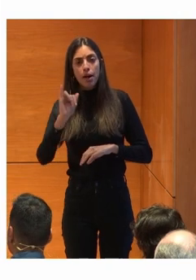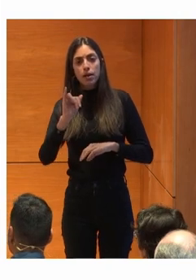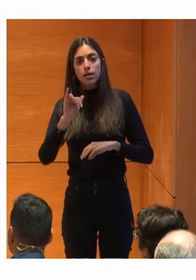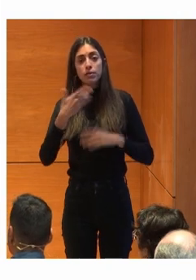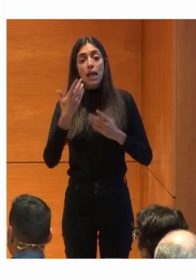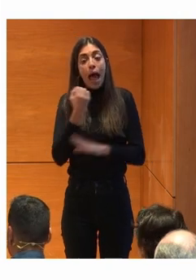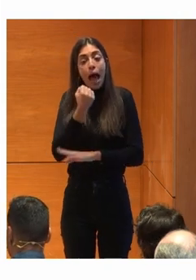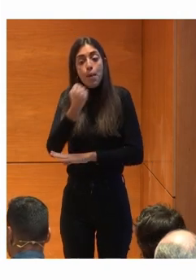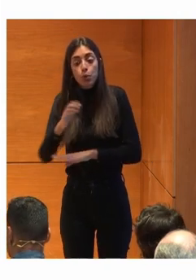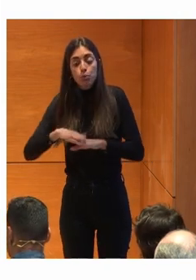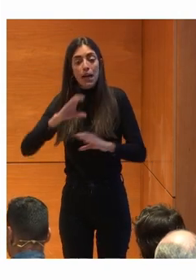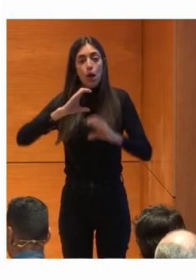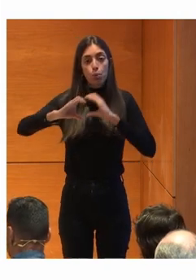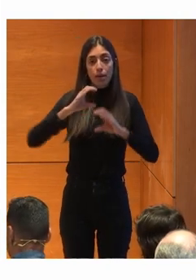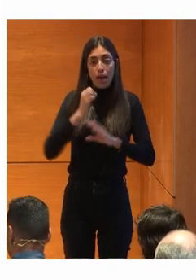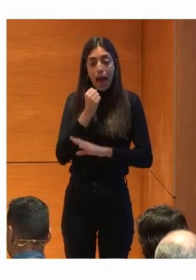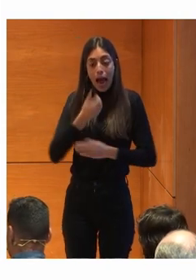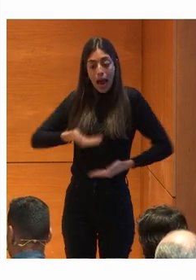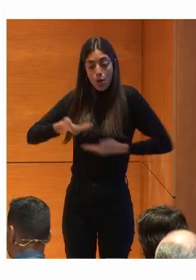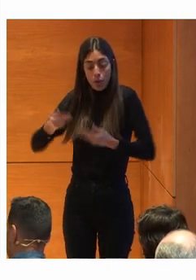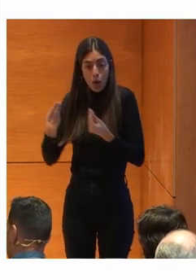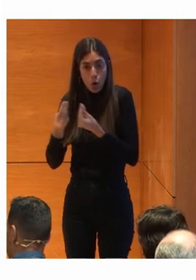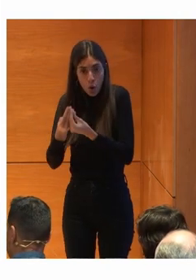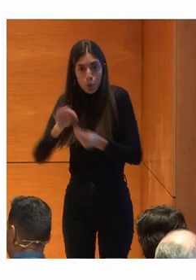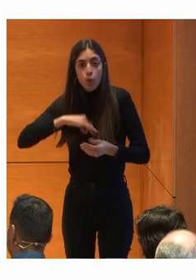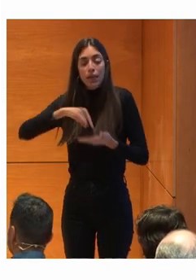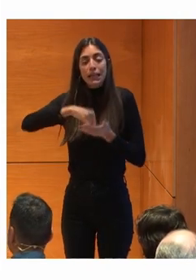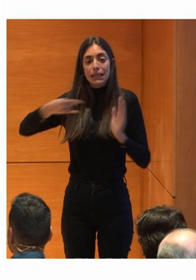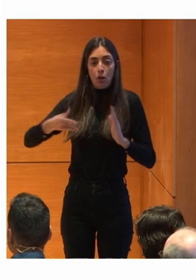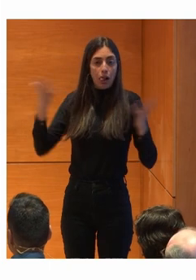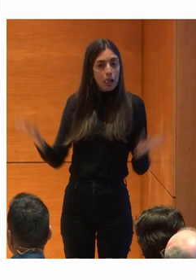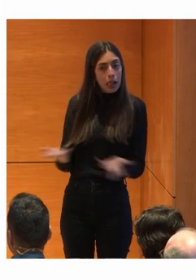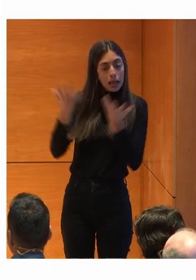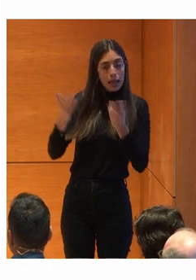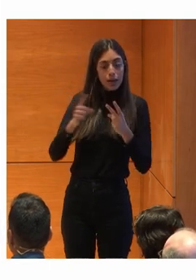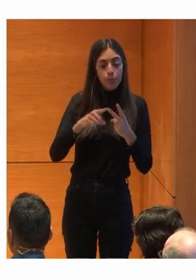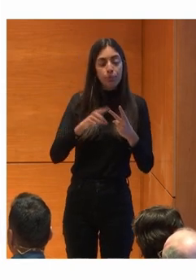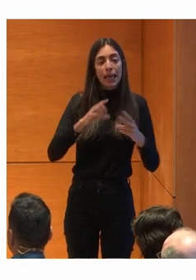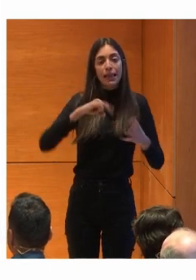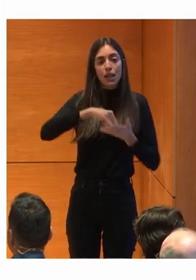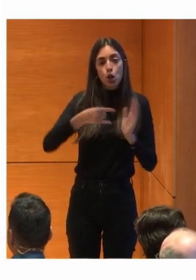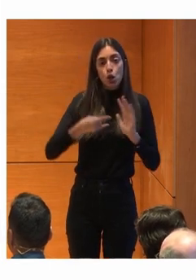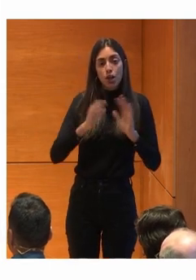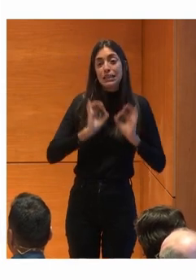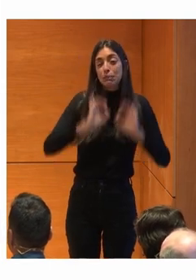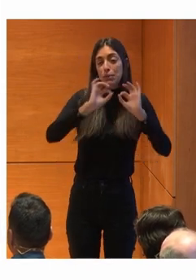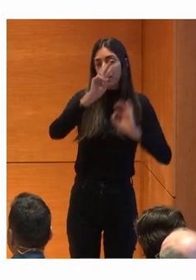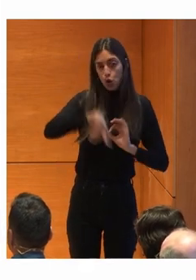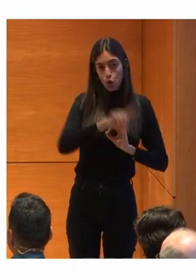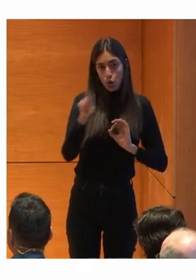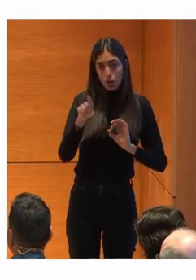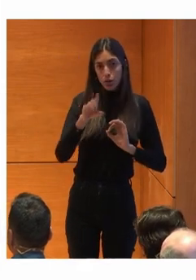Apoyos a la comunicación Con ayuda Que bien puede ser Con tecnología ligera Con tecnología no específica Es decir Que pueden